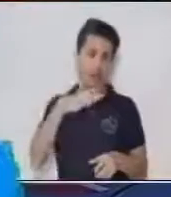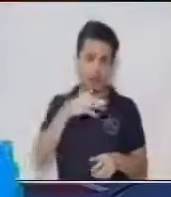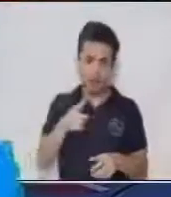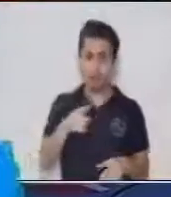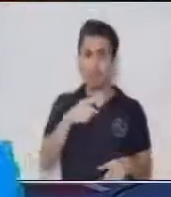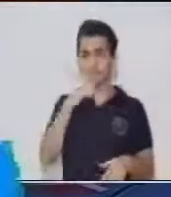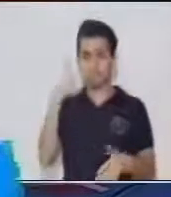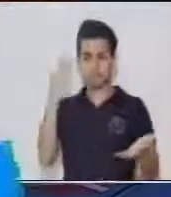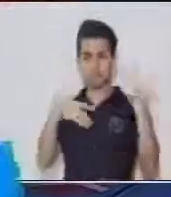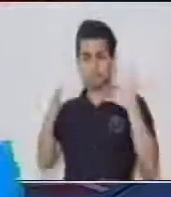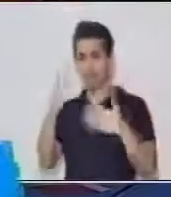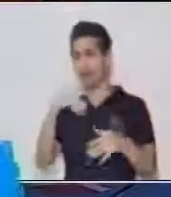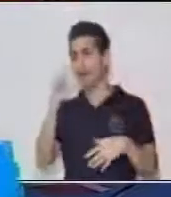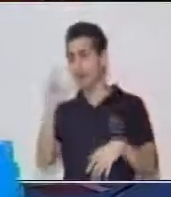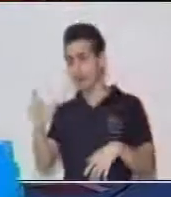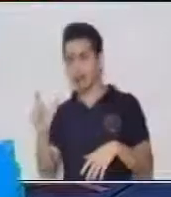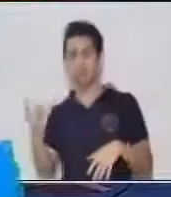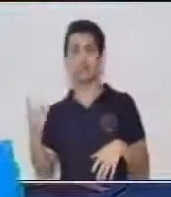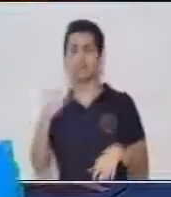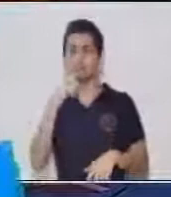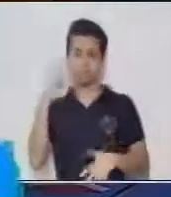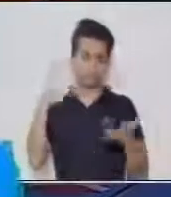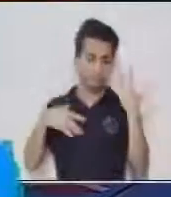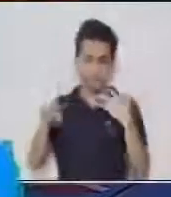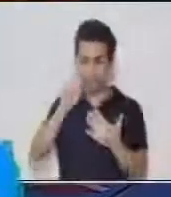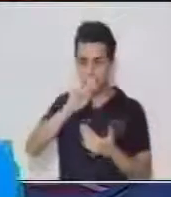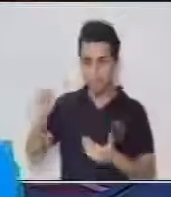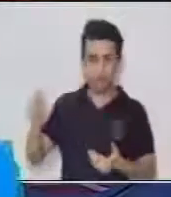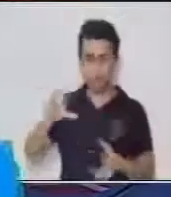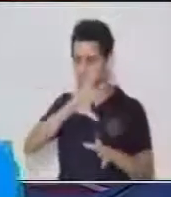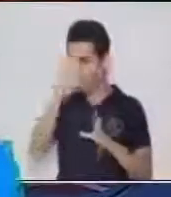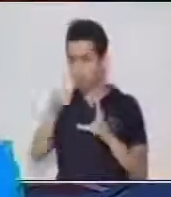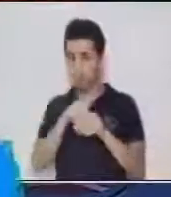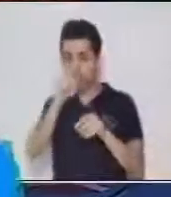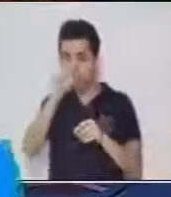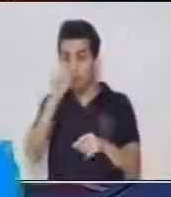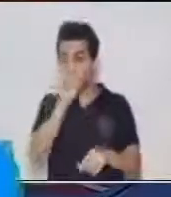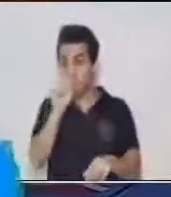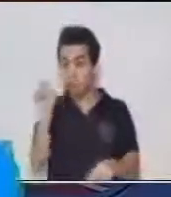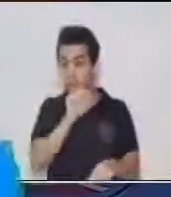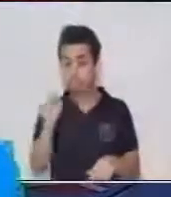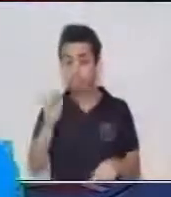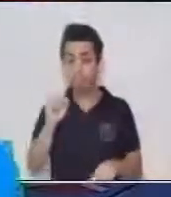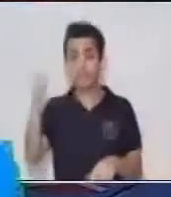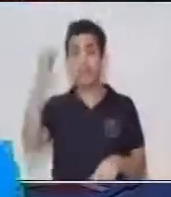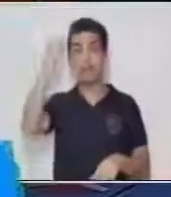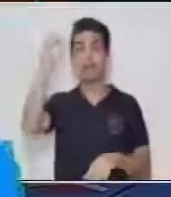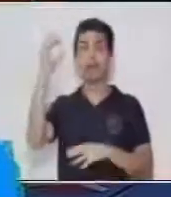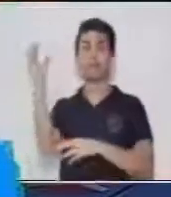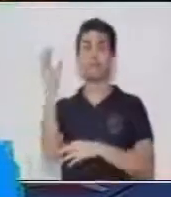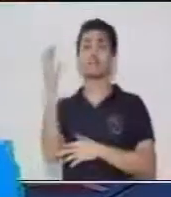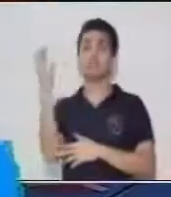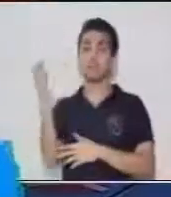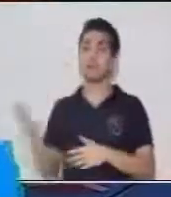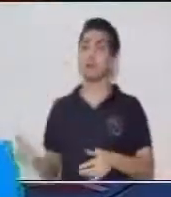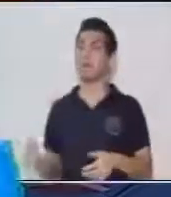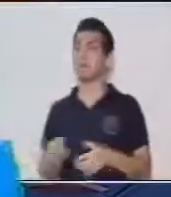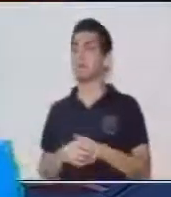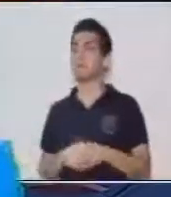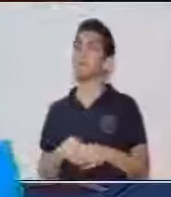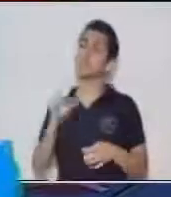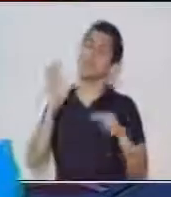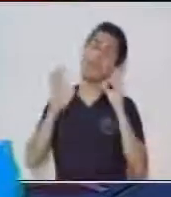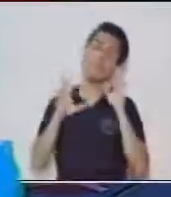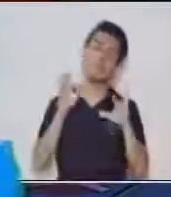utiliza los crayones para que no se le olviden las ideas principales. Muchas veces se utiliza el lápiz o un